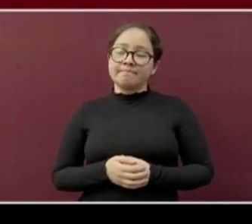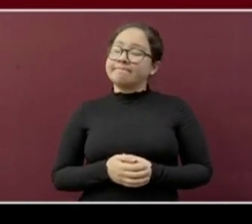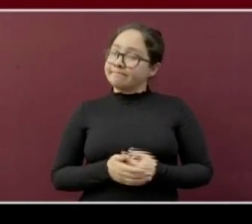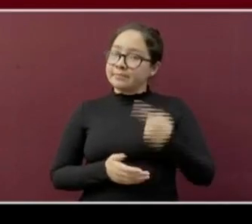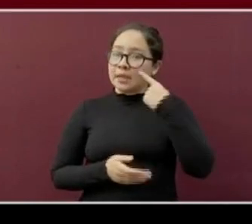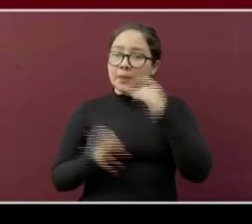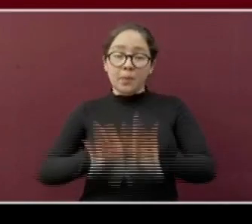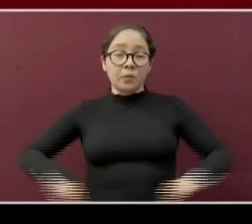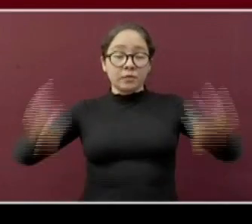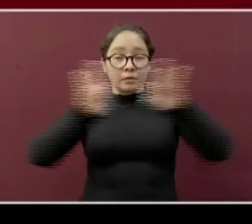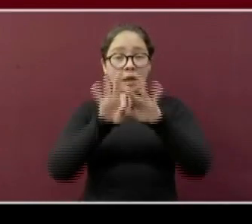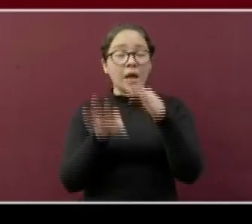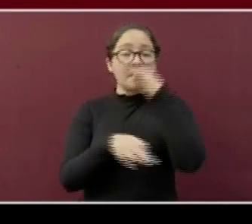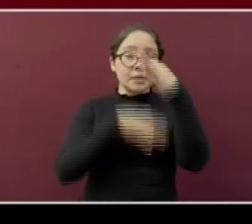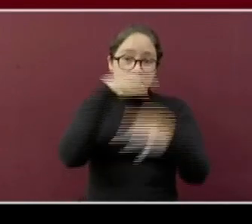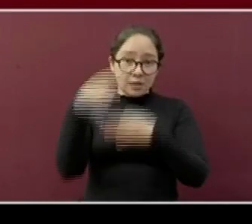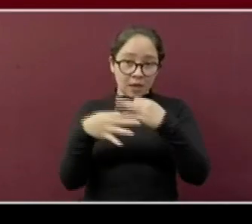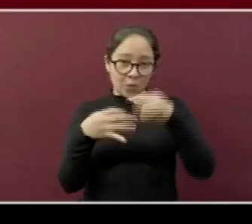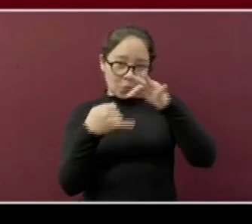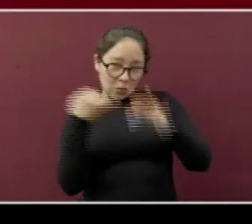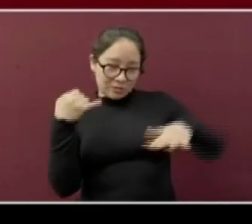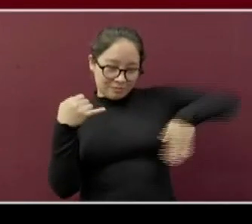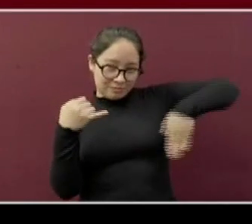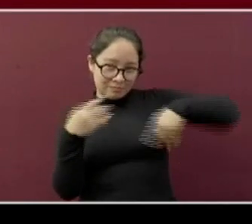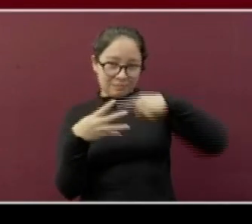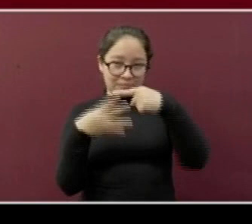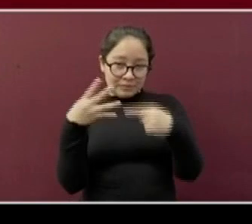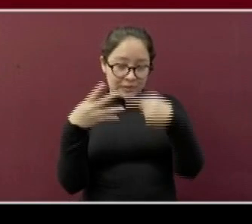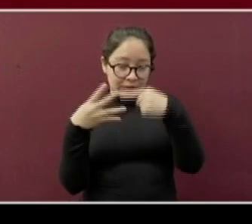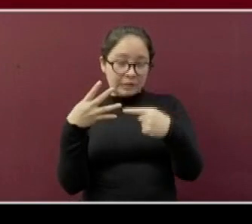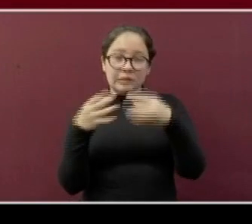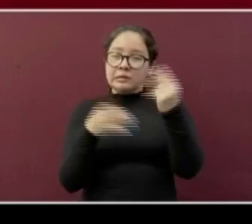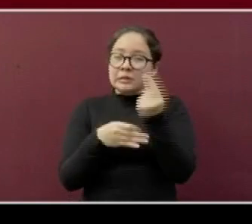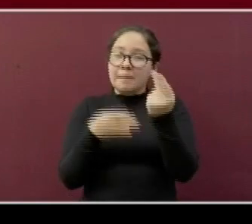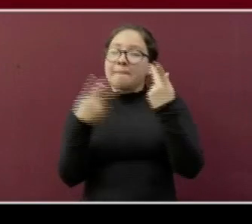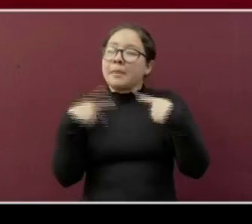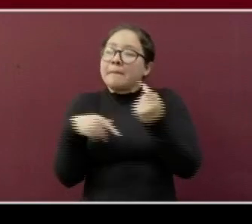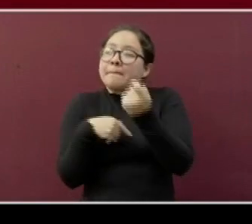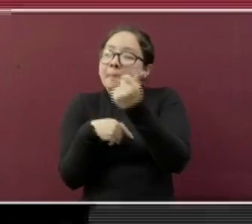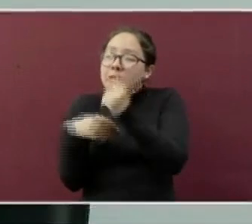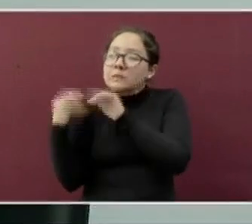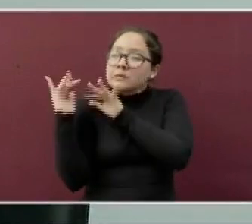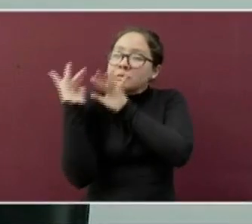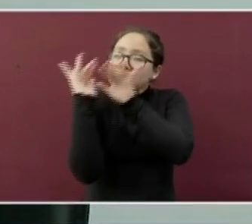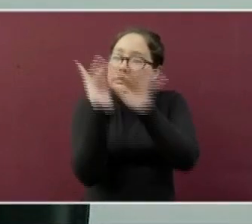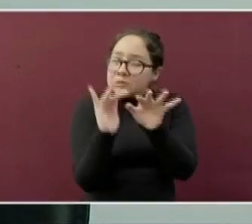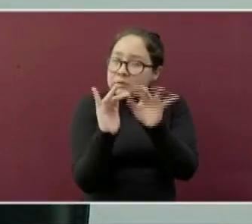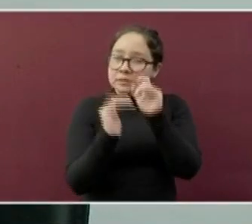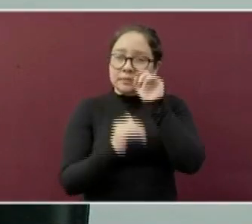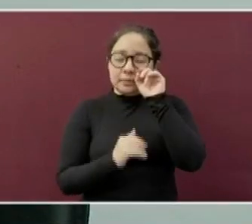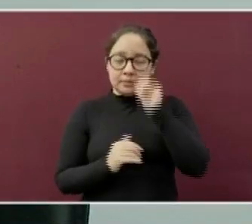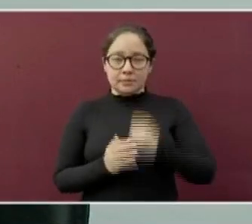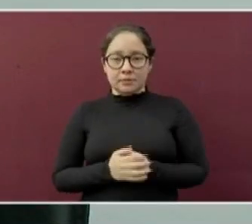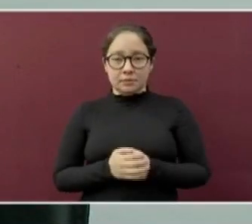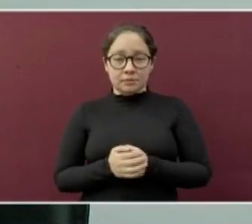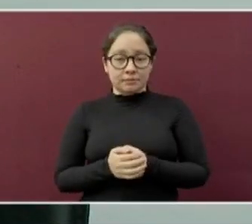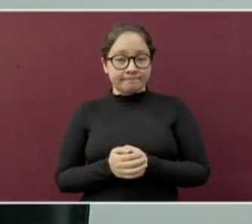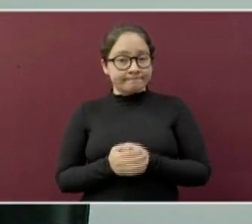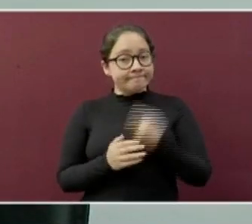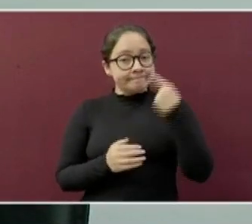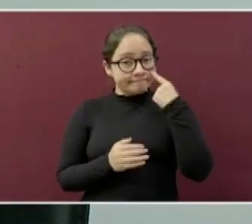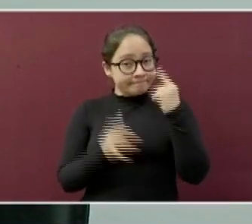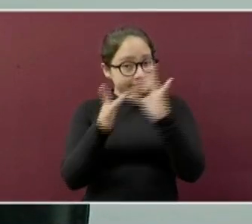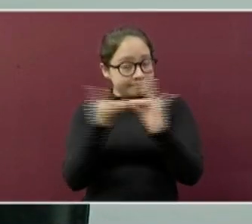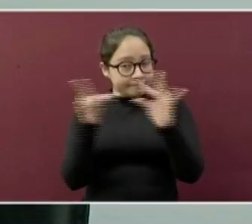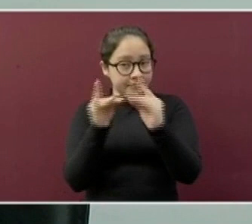importante resaltar que estos dos últimos deberán tener un aforo reducido. Hago énfasis que para todos los niveles de